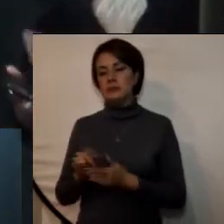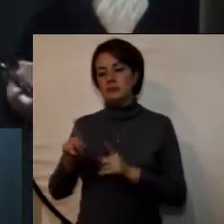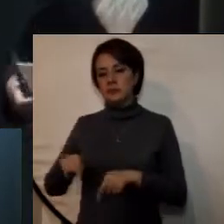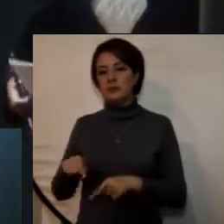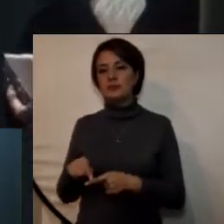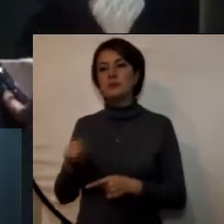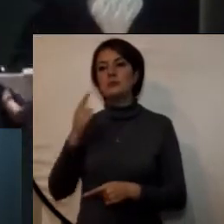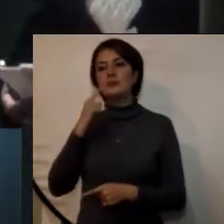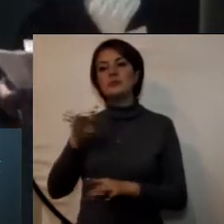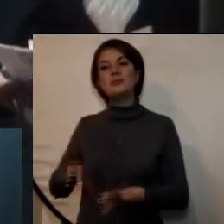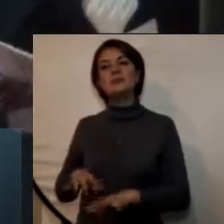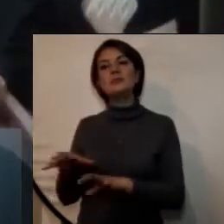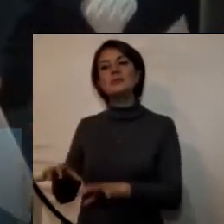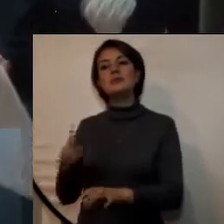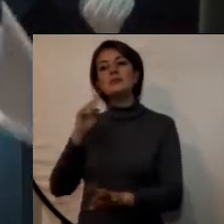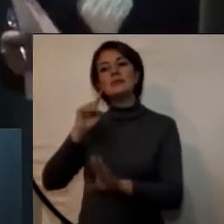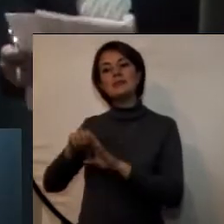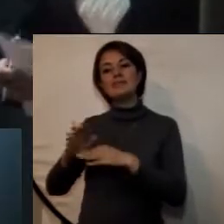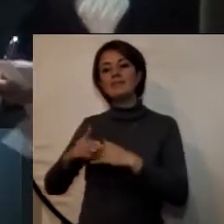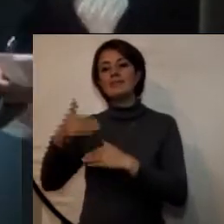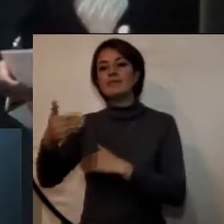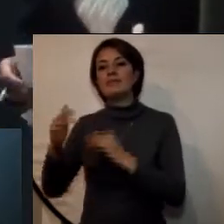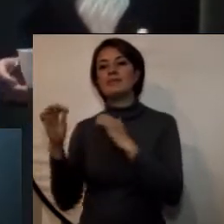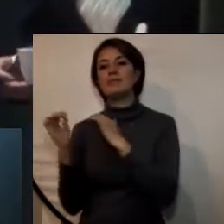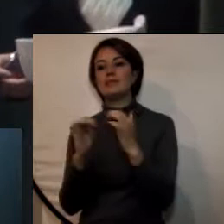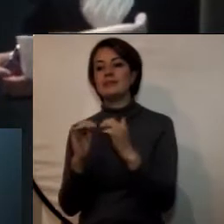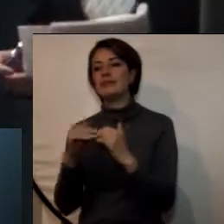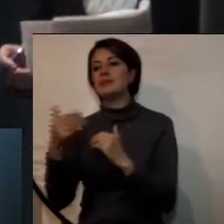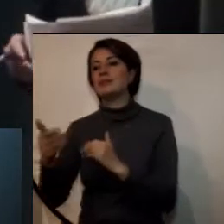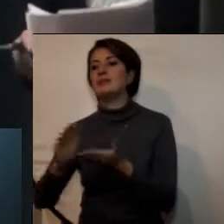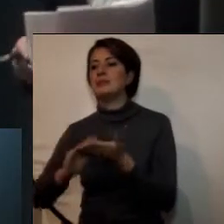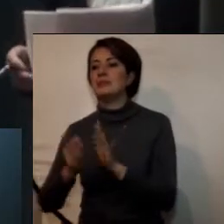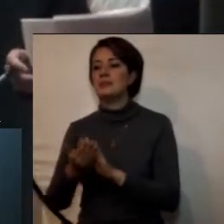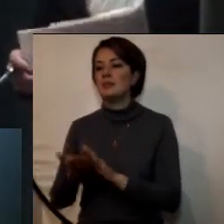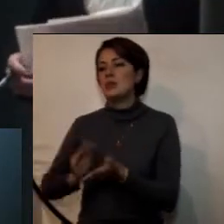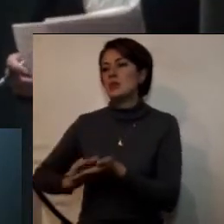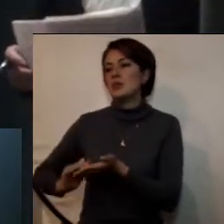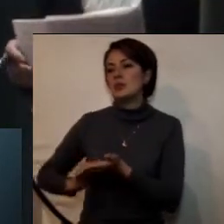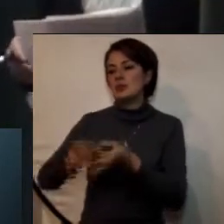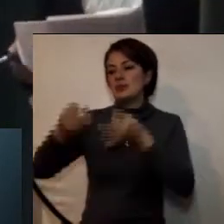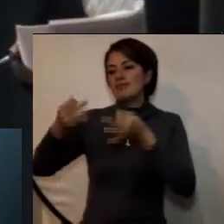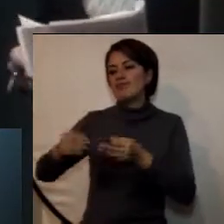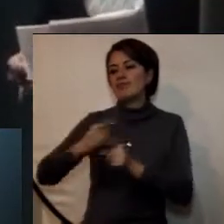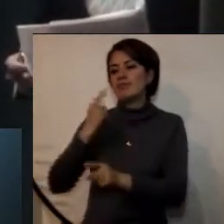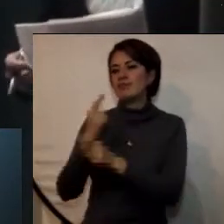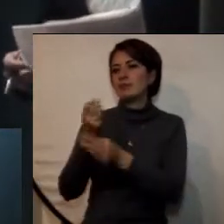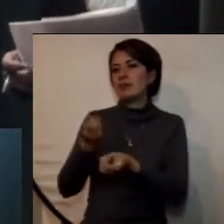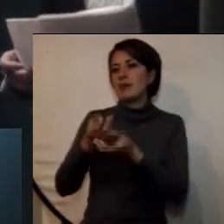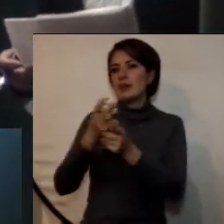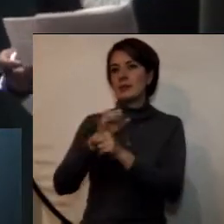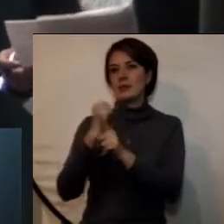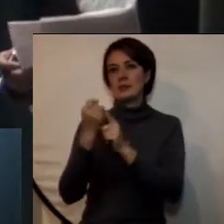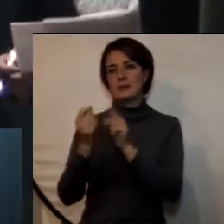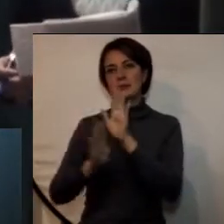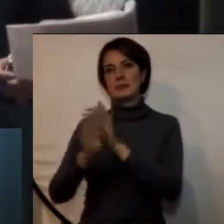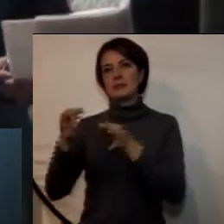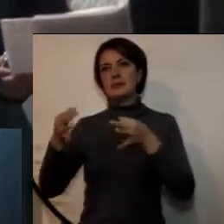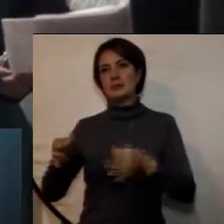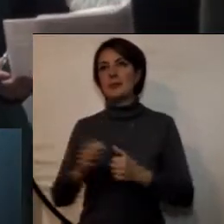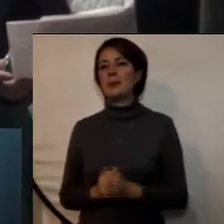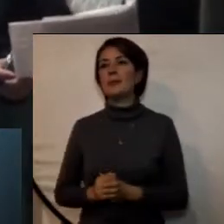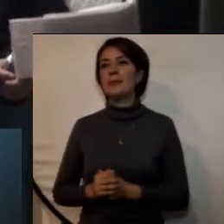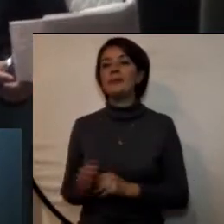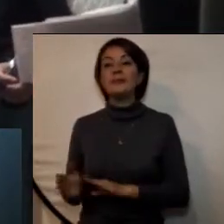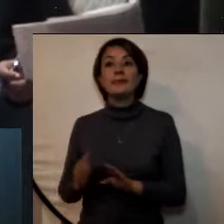destaca la actividad hacia el postconflicto y las soluciones efectivas hacia la sociedad también